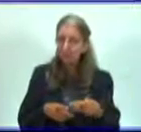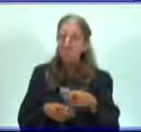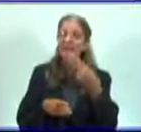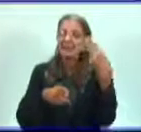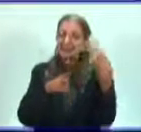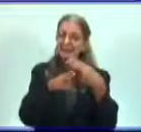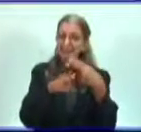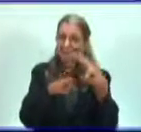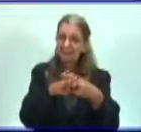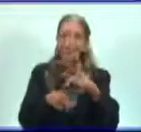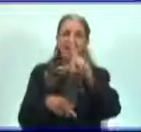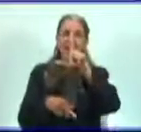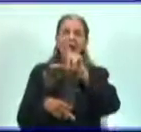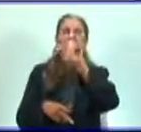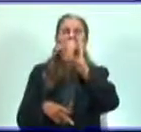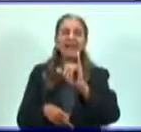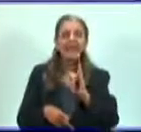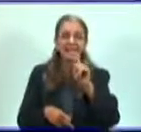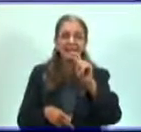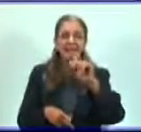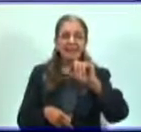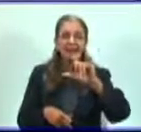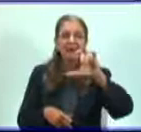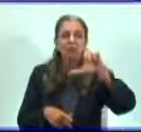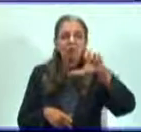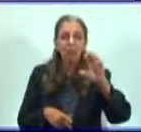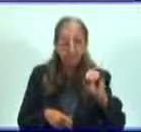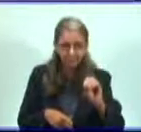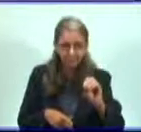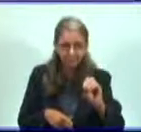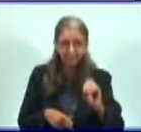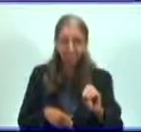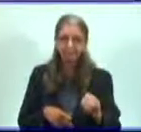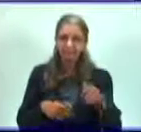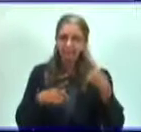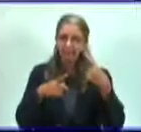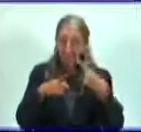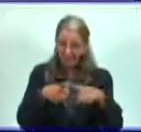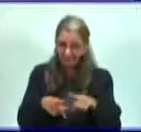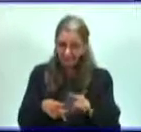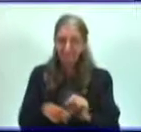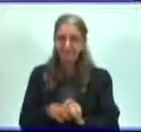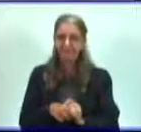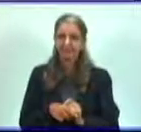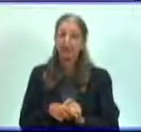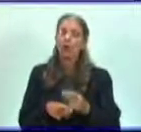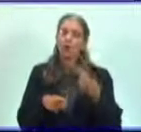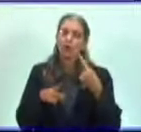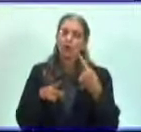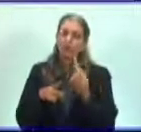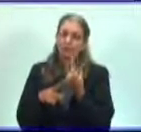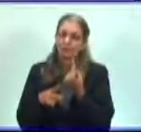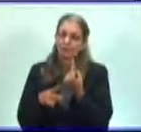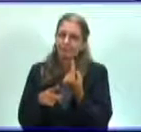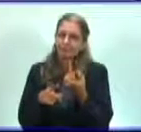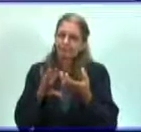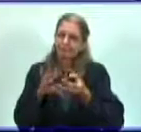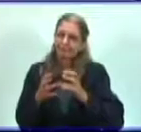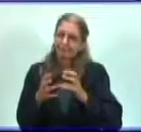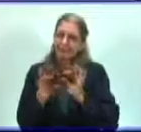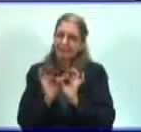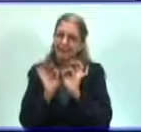denomina ciclo lítico. Pero aquí hay un detalle. El virus